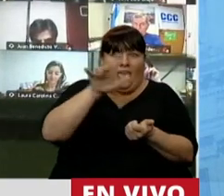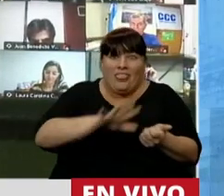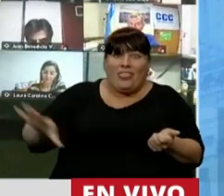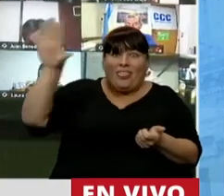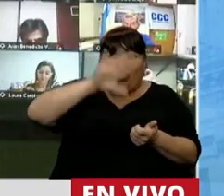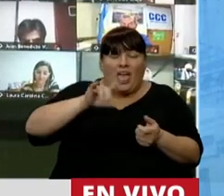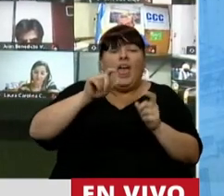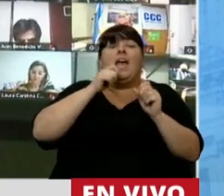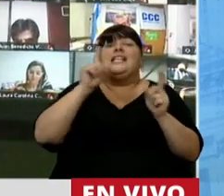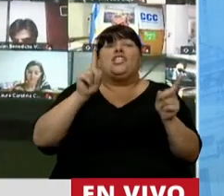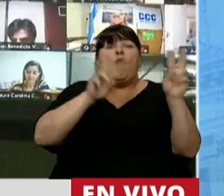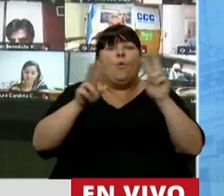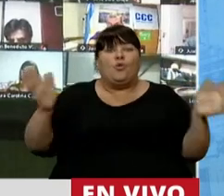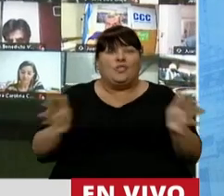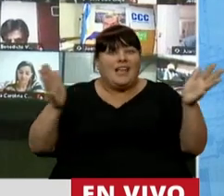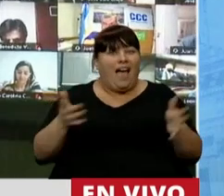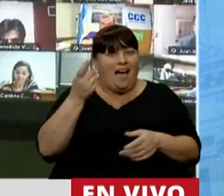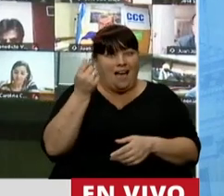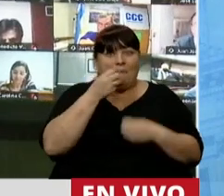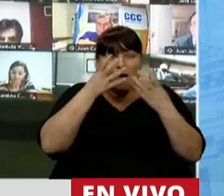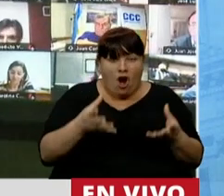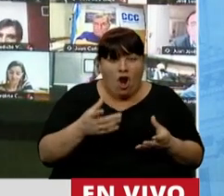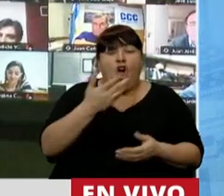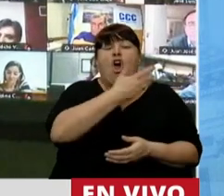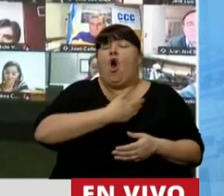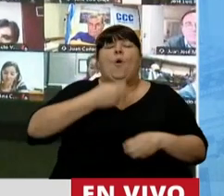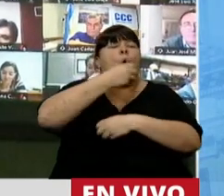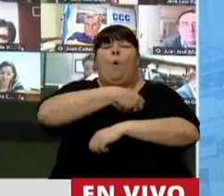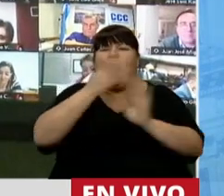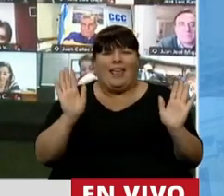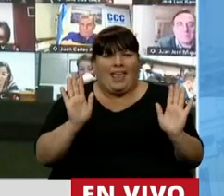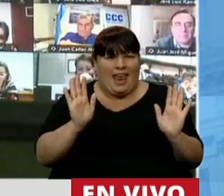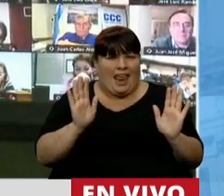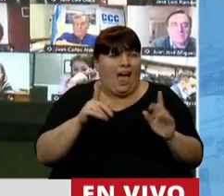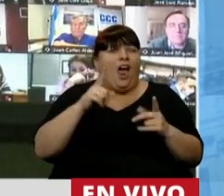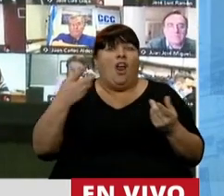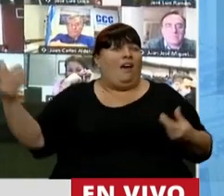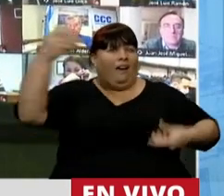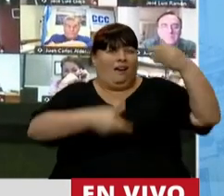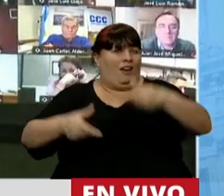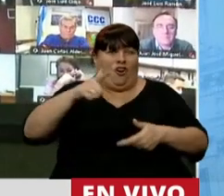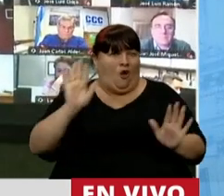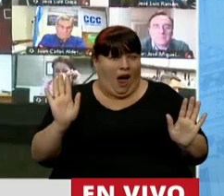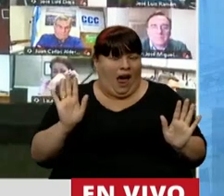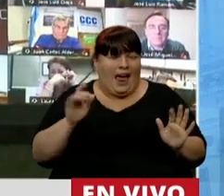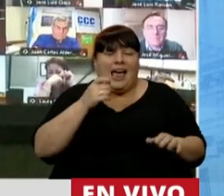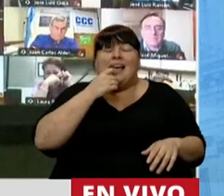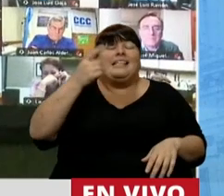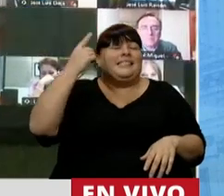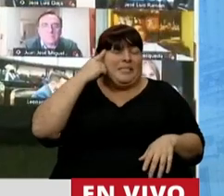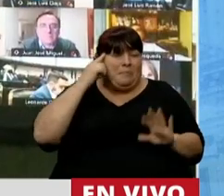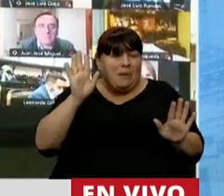Y si no generamos riqueza, gobierno que sea, no va a haber inversión. Si no imaginamos